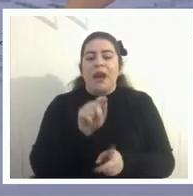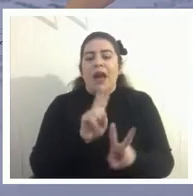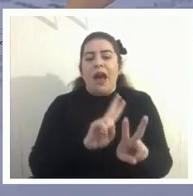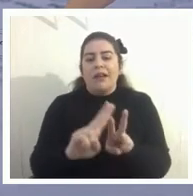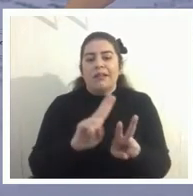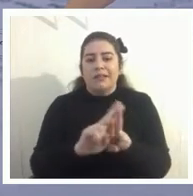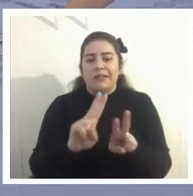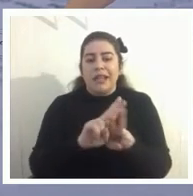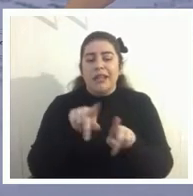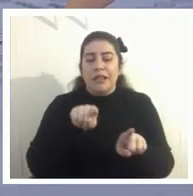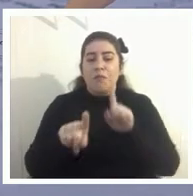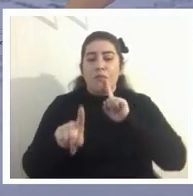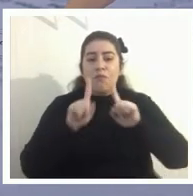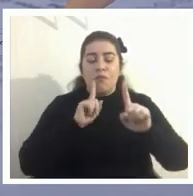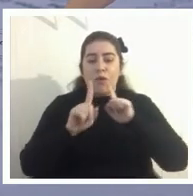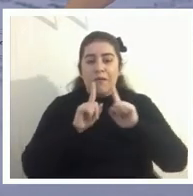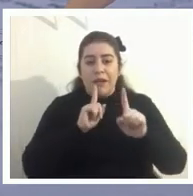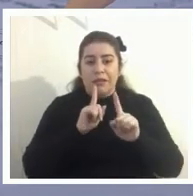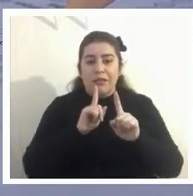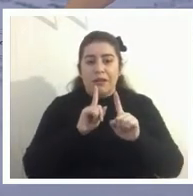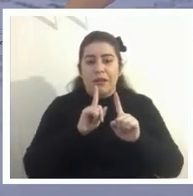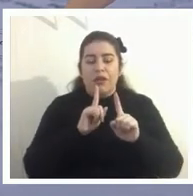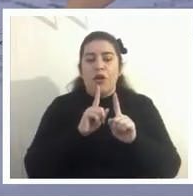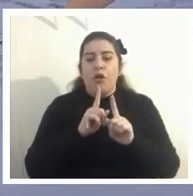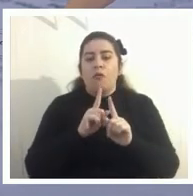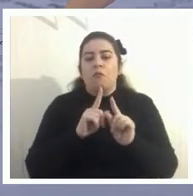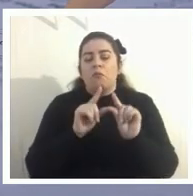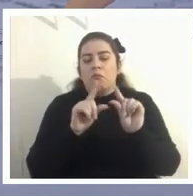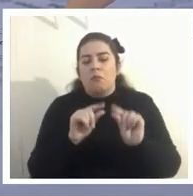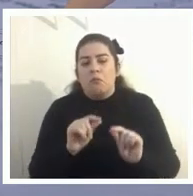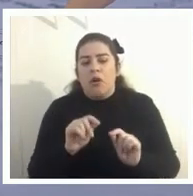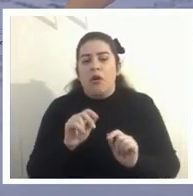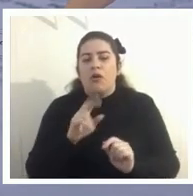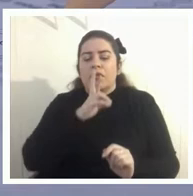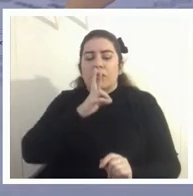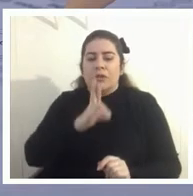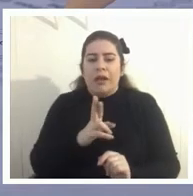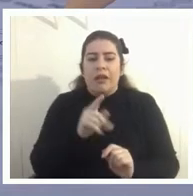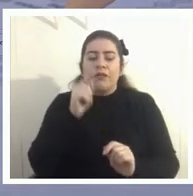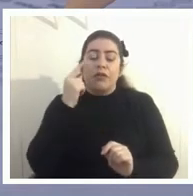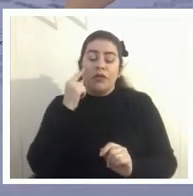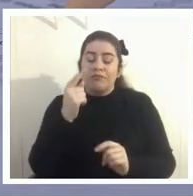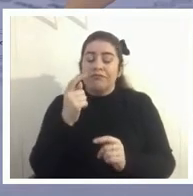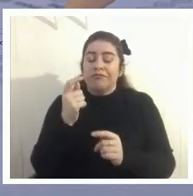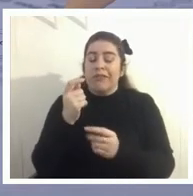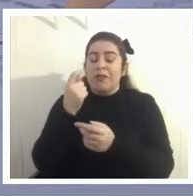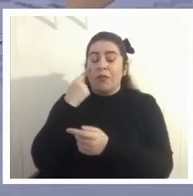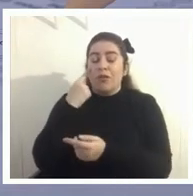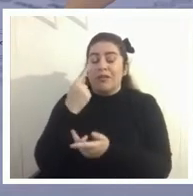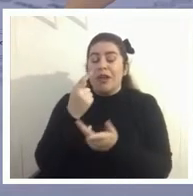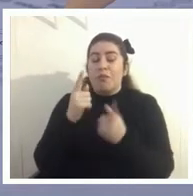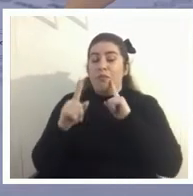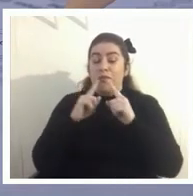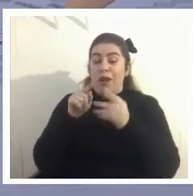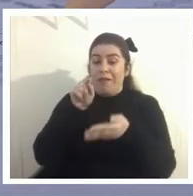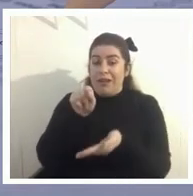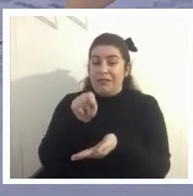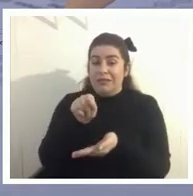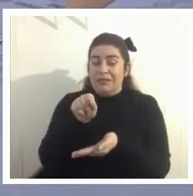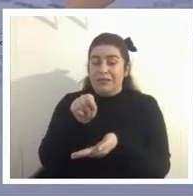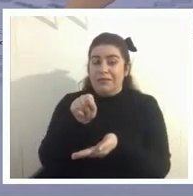pruebas con bajas consecuencias cuando hablamos acerca de estas mediciones también tenemos